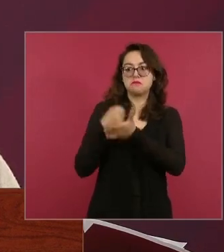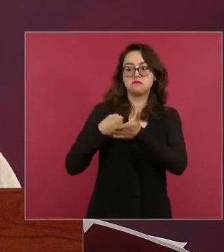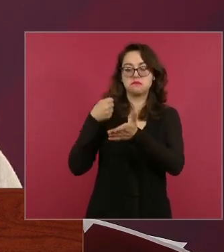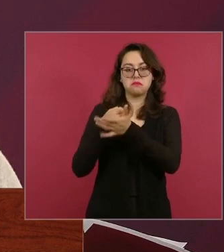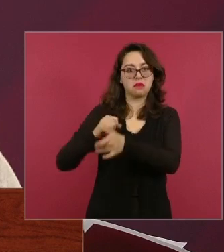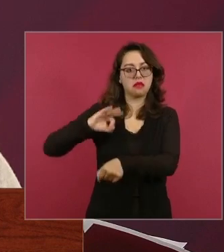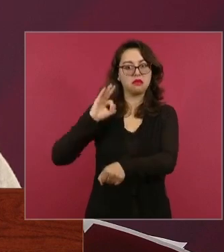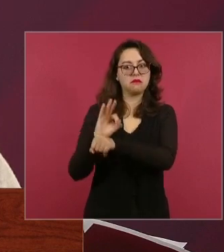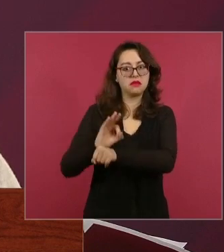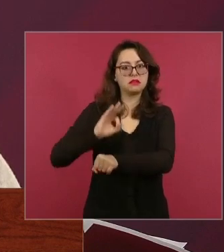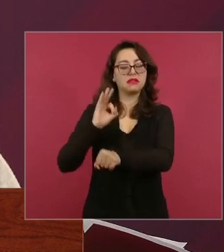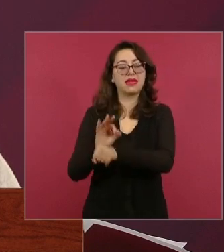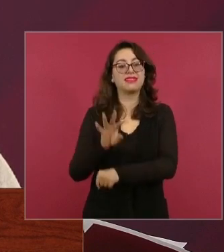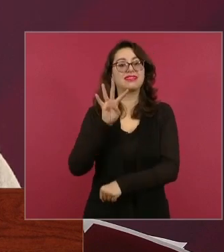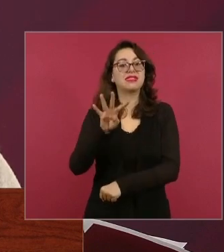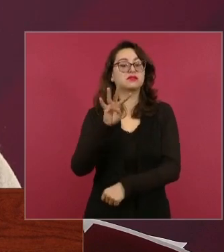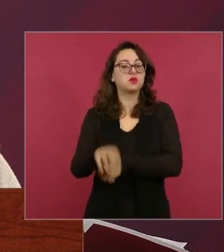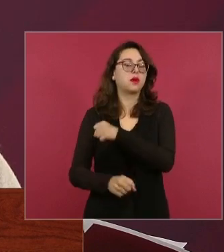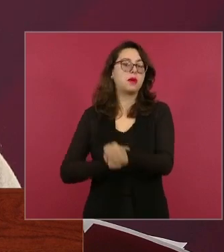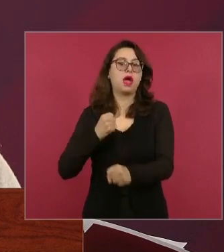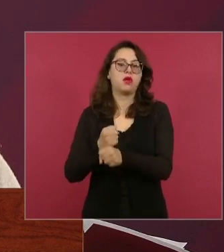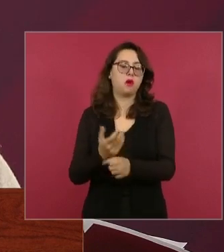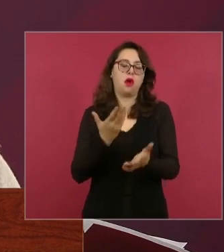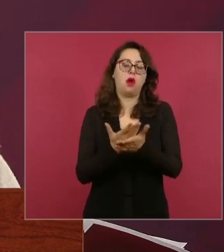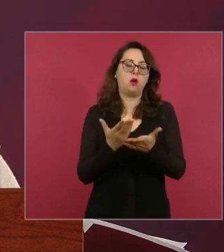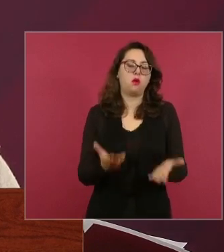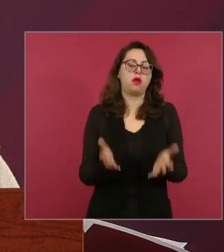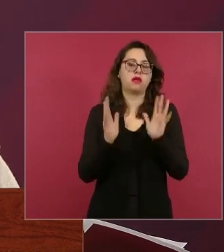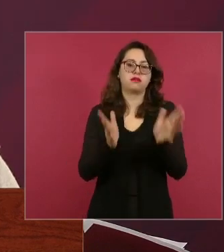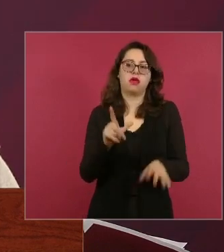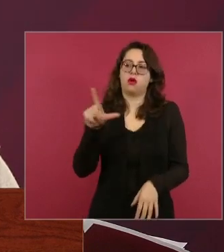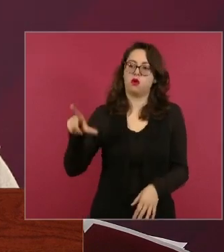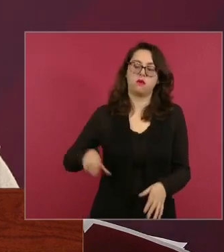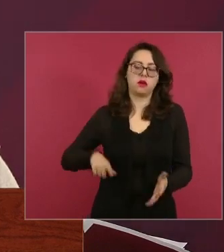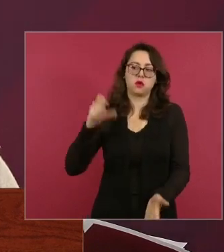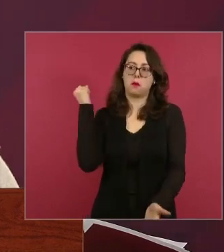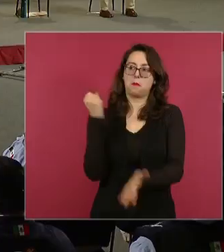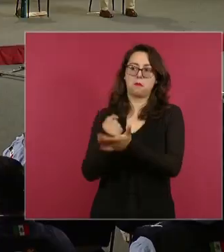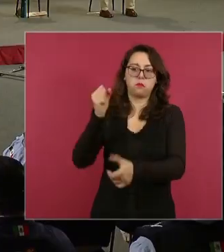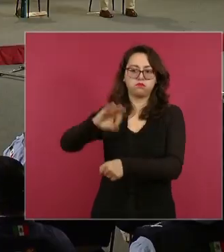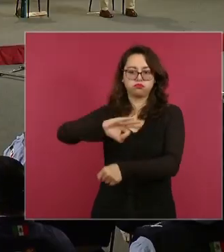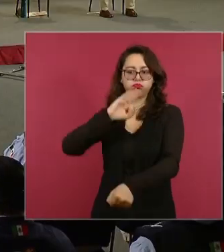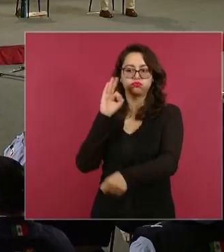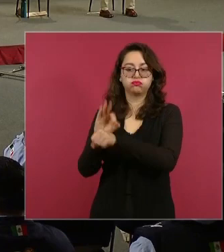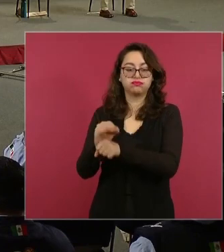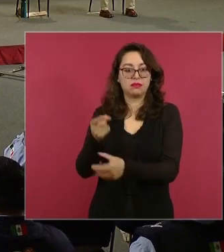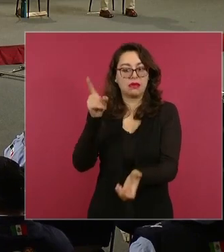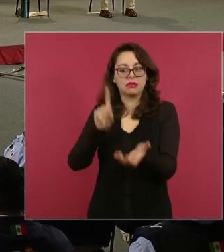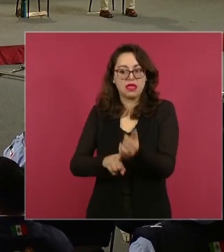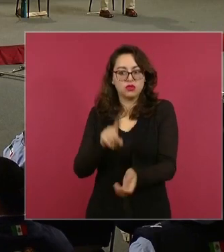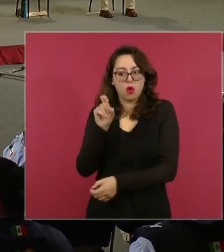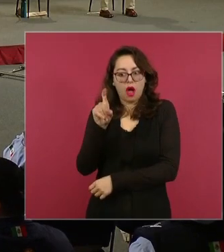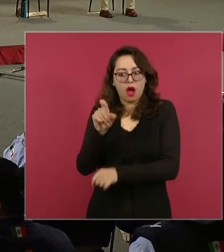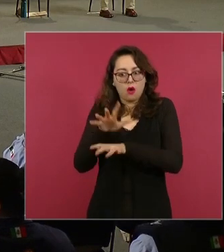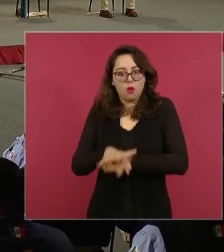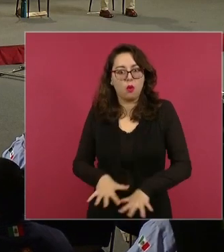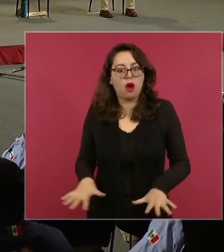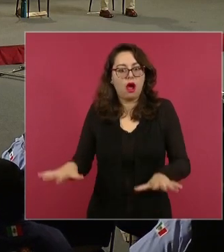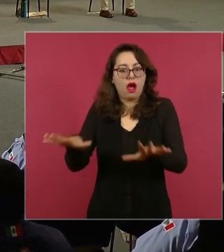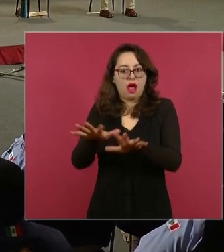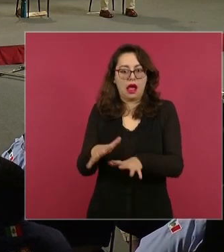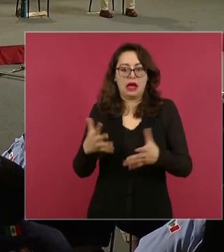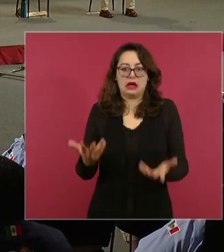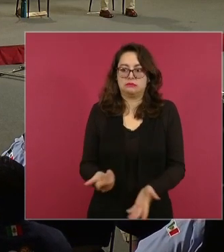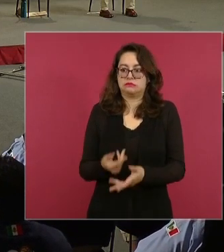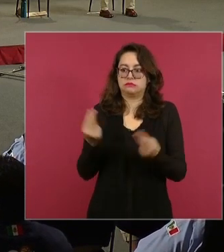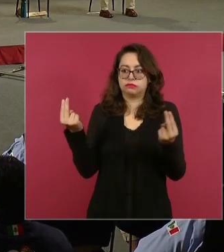territorio y contribuye a la protección de las zonas de filtración de agua que suministran este vital líquido a más de